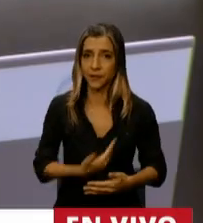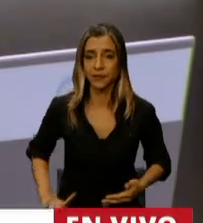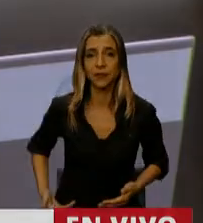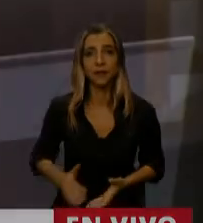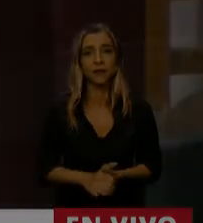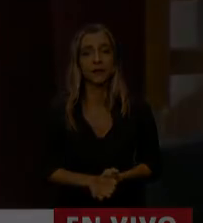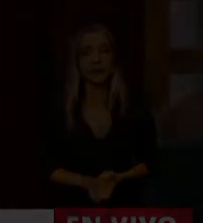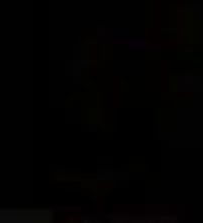Gracias, Diputado.